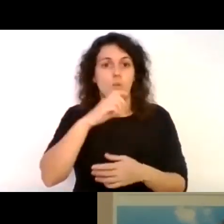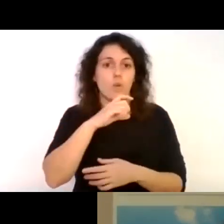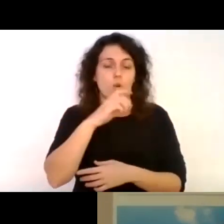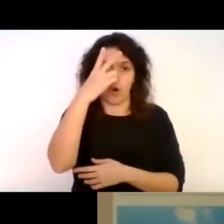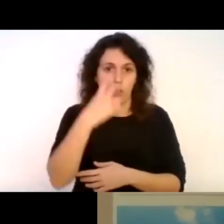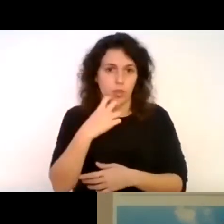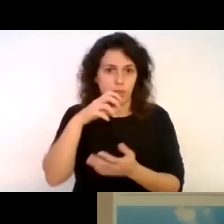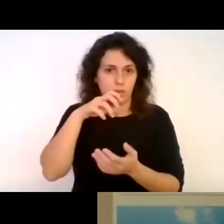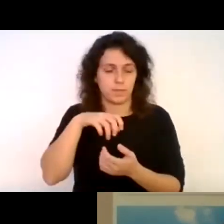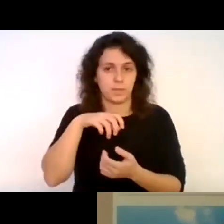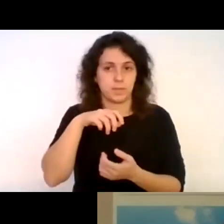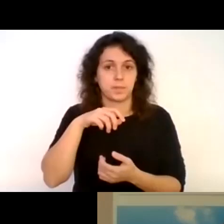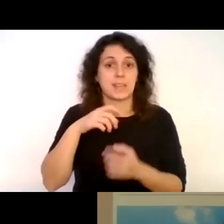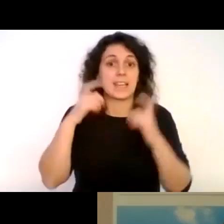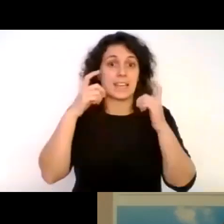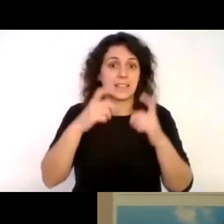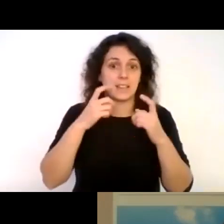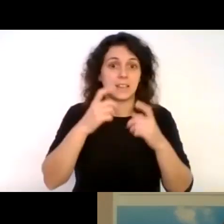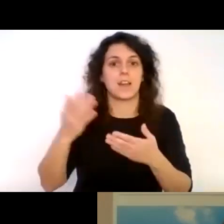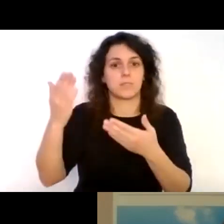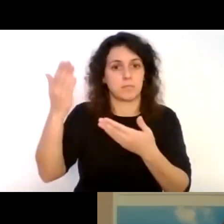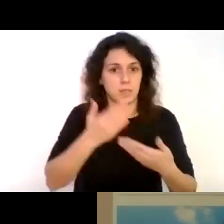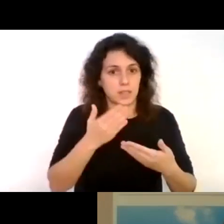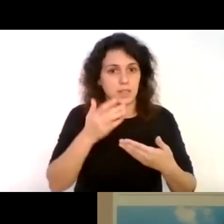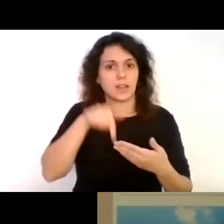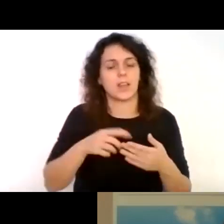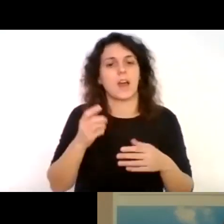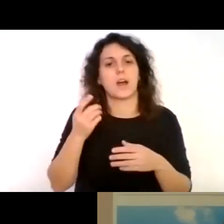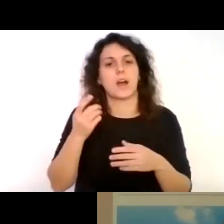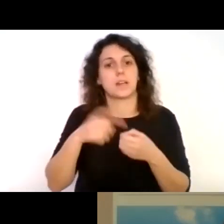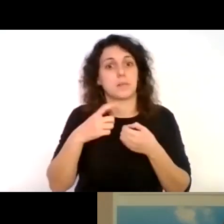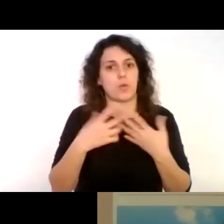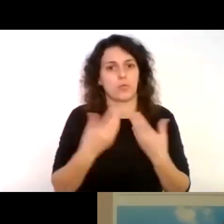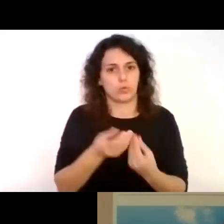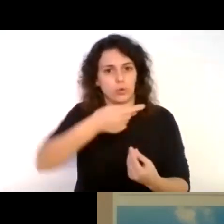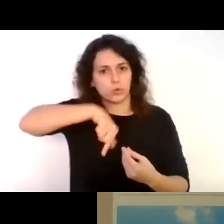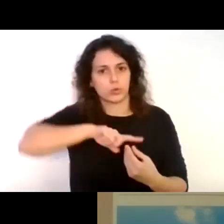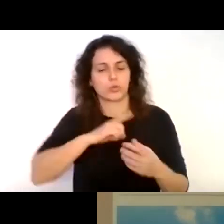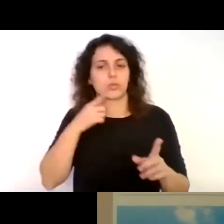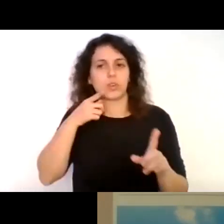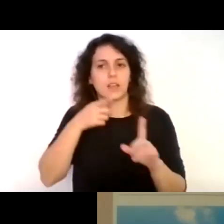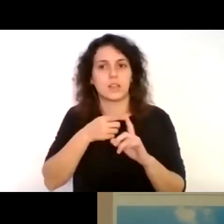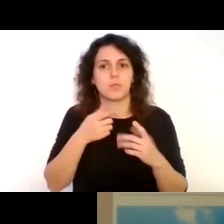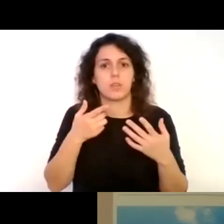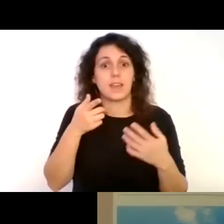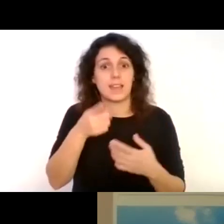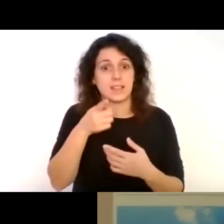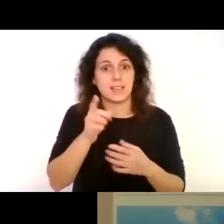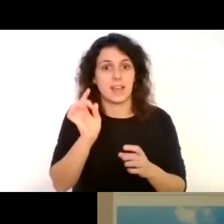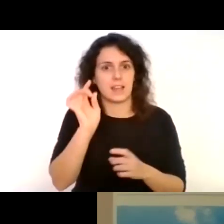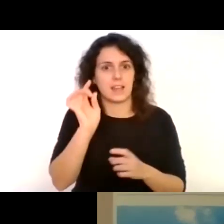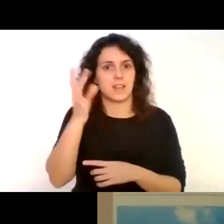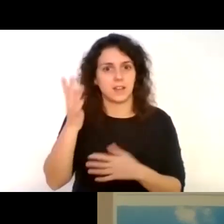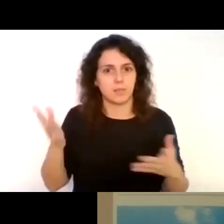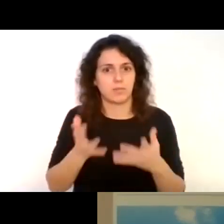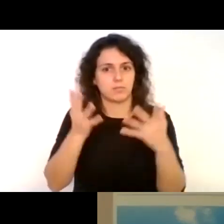que te inviten a participar junto con nosotros, a poner esta iniciativa aquí